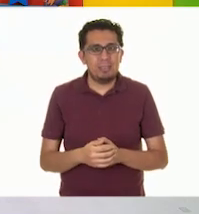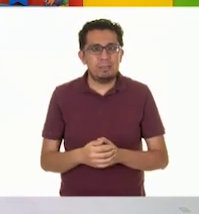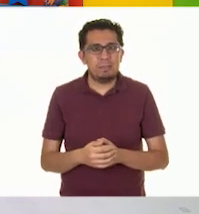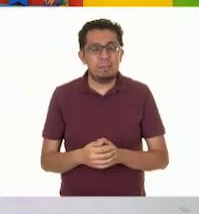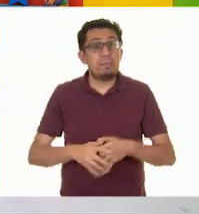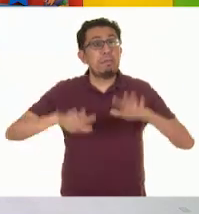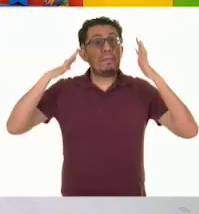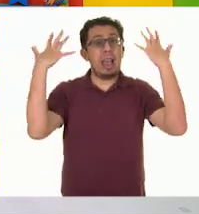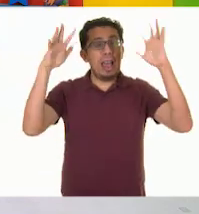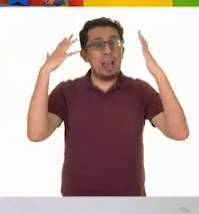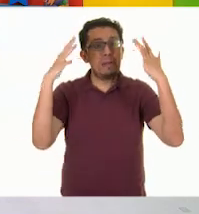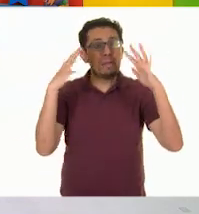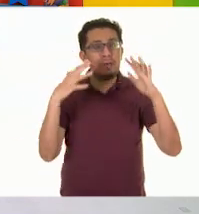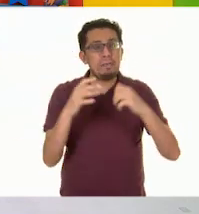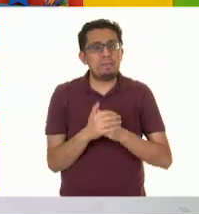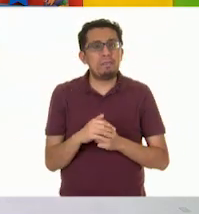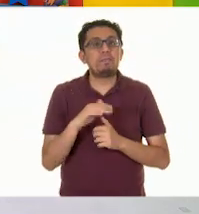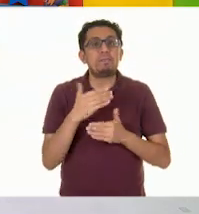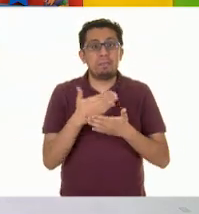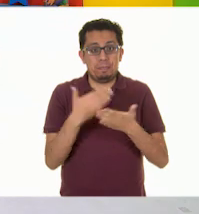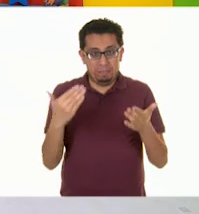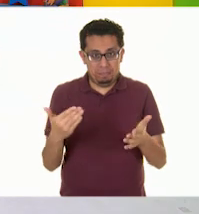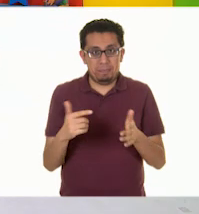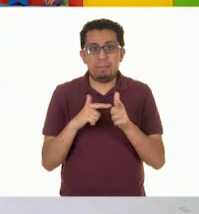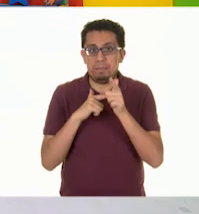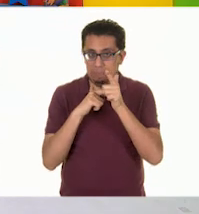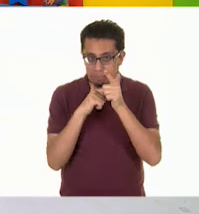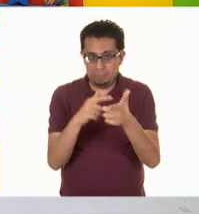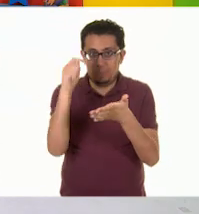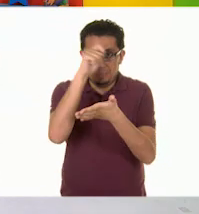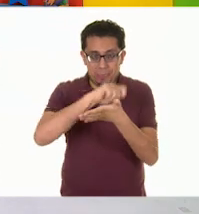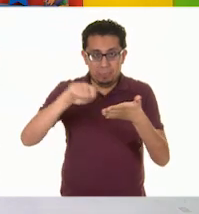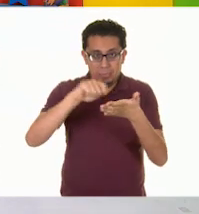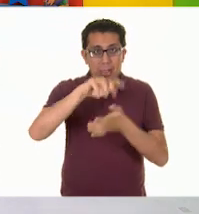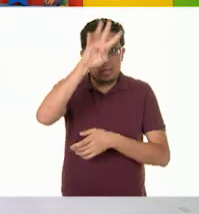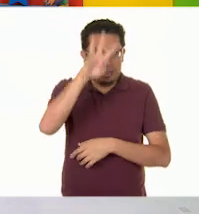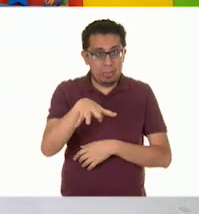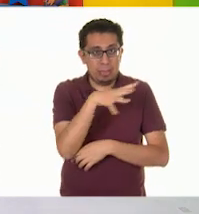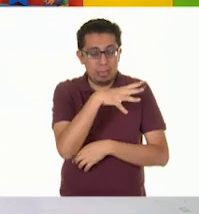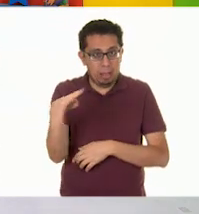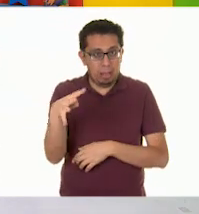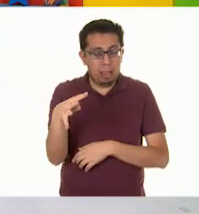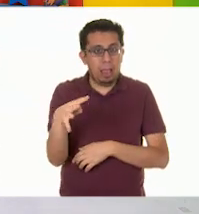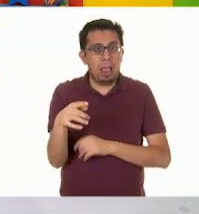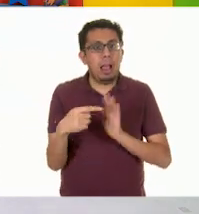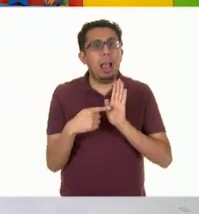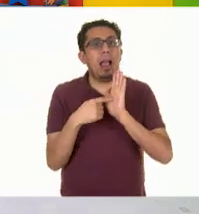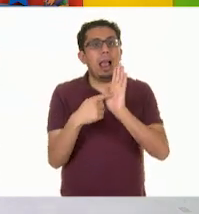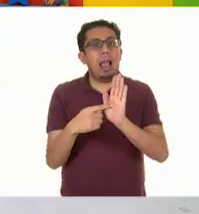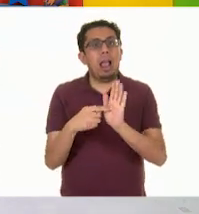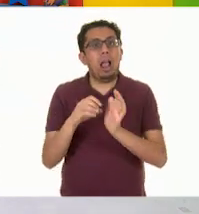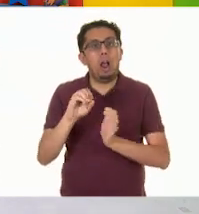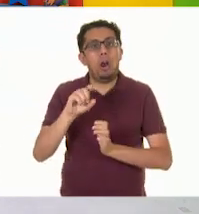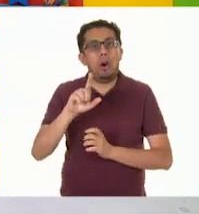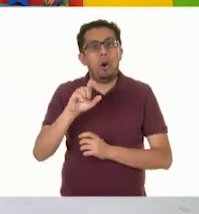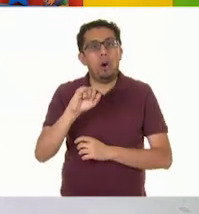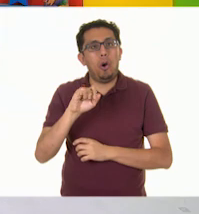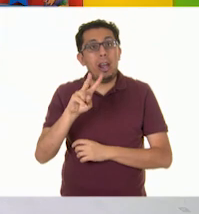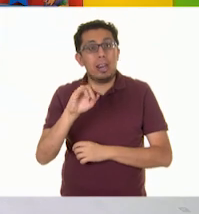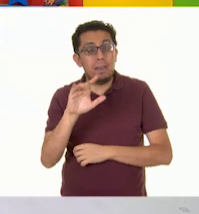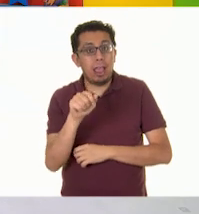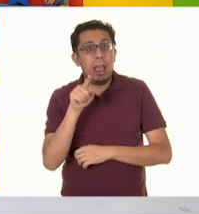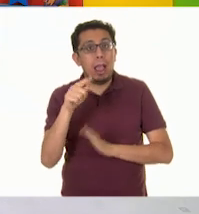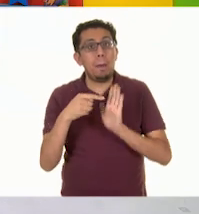¡Bravo! Para continuar con el llenado de nuestra tabla, ¿qué les parece si vamos a ver a Olivia que nos